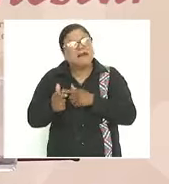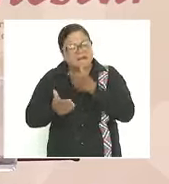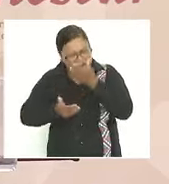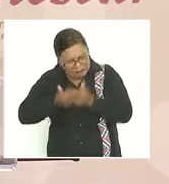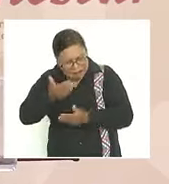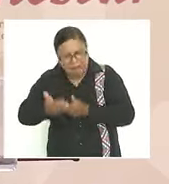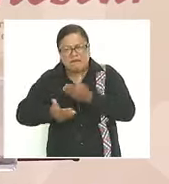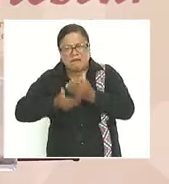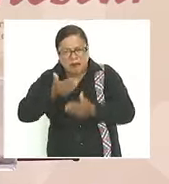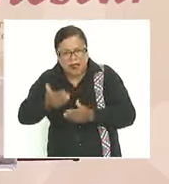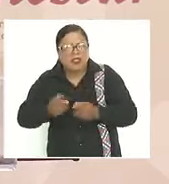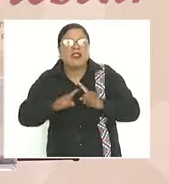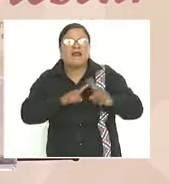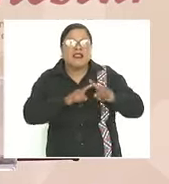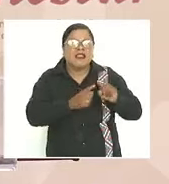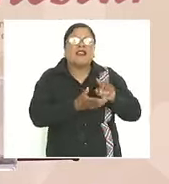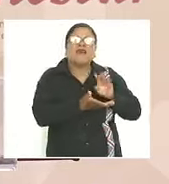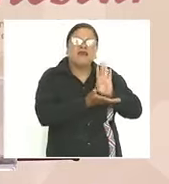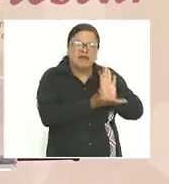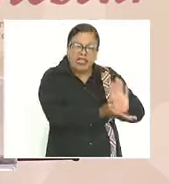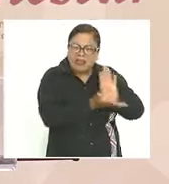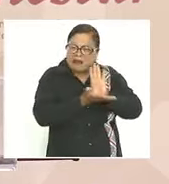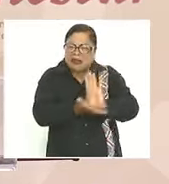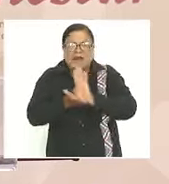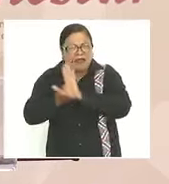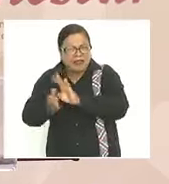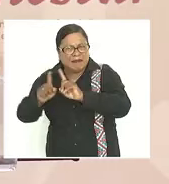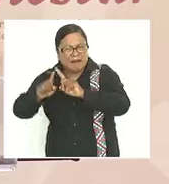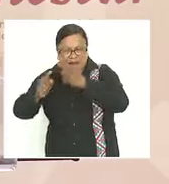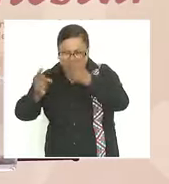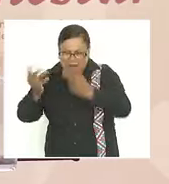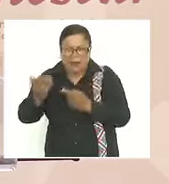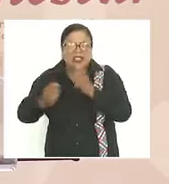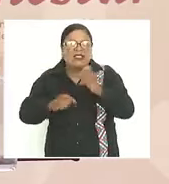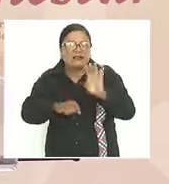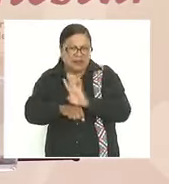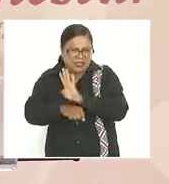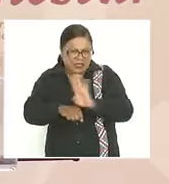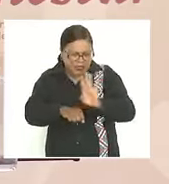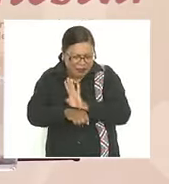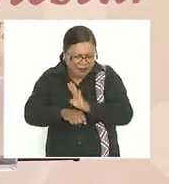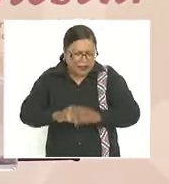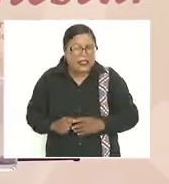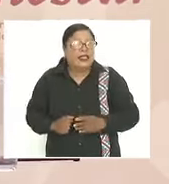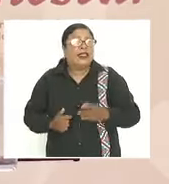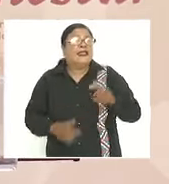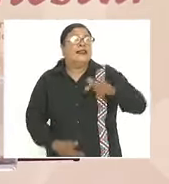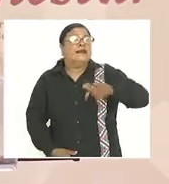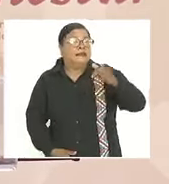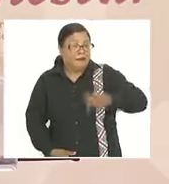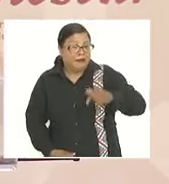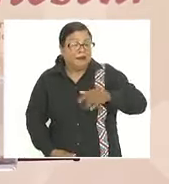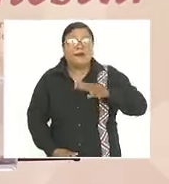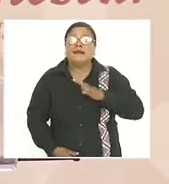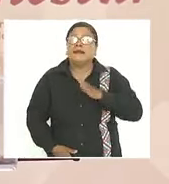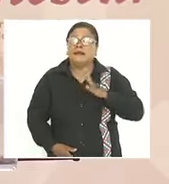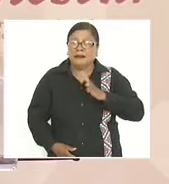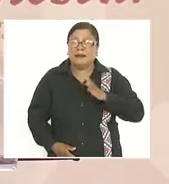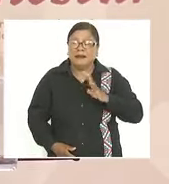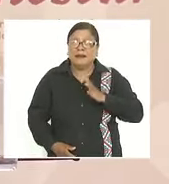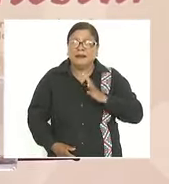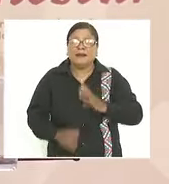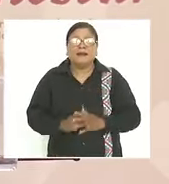todos los programas de bienestar y aquí contamos con el apoyo